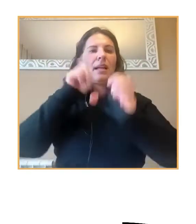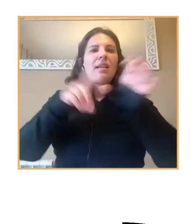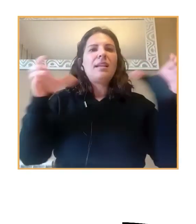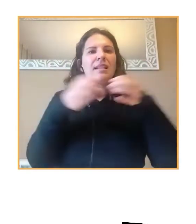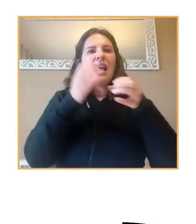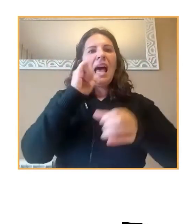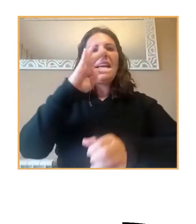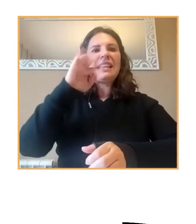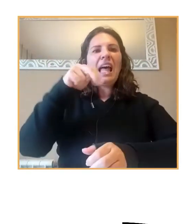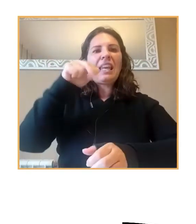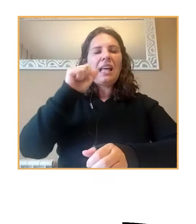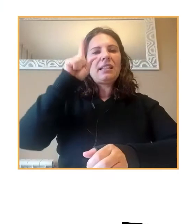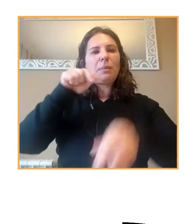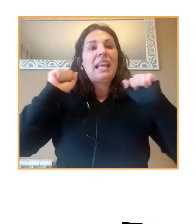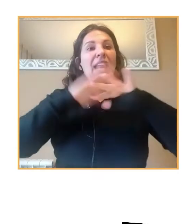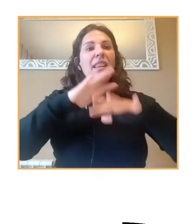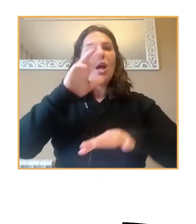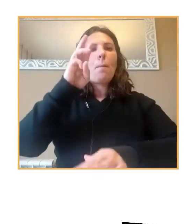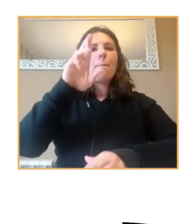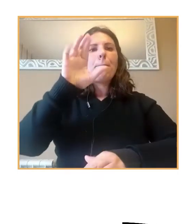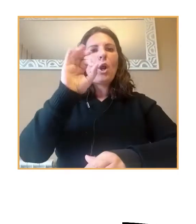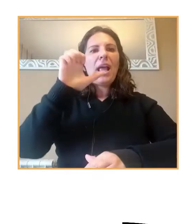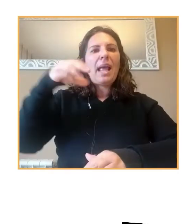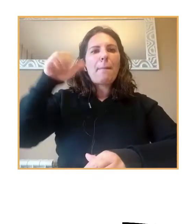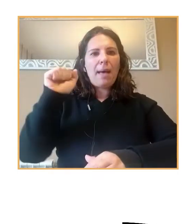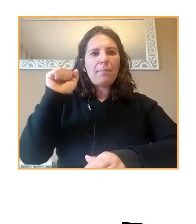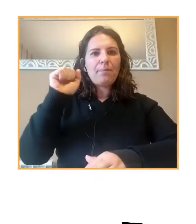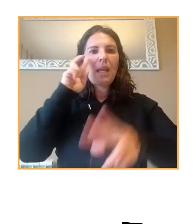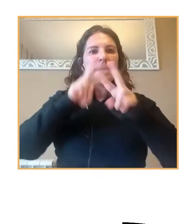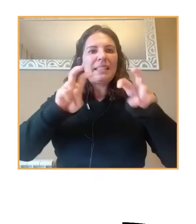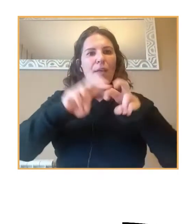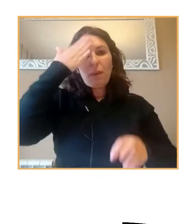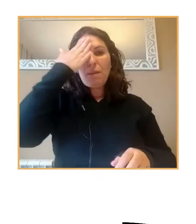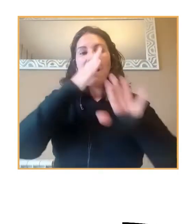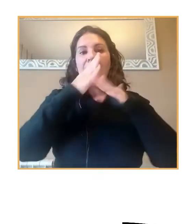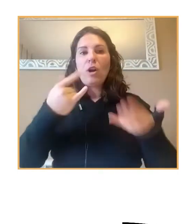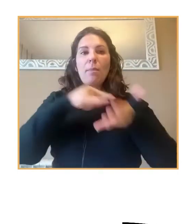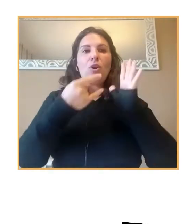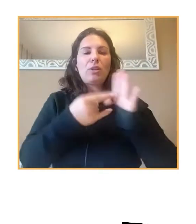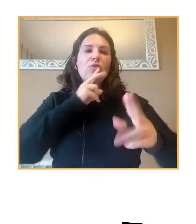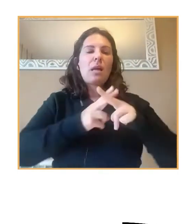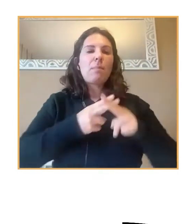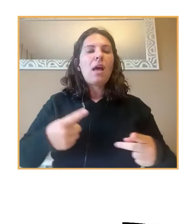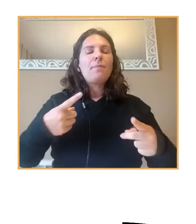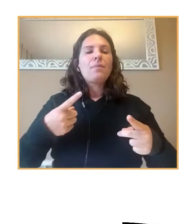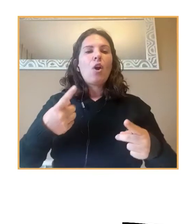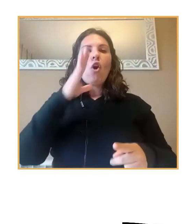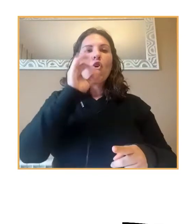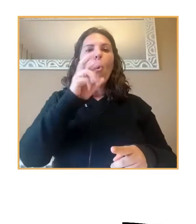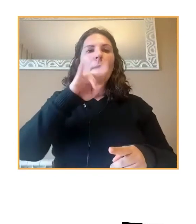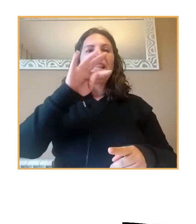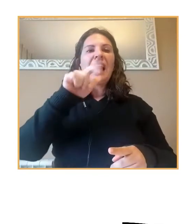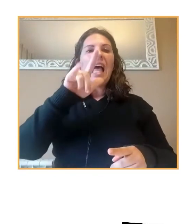y de la red Proema. Actualmente es el investigador principal, tanto de un proyecto que se llama Covitalidad España, sobre competencias